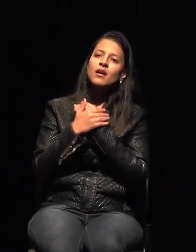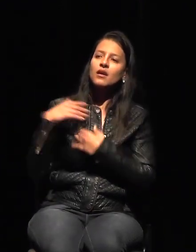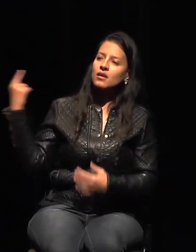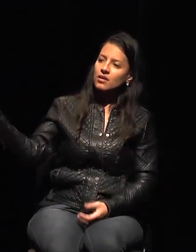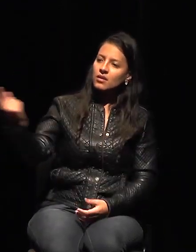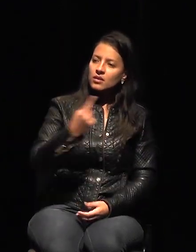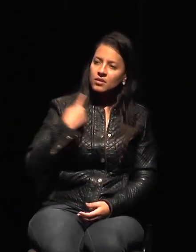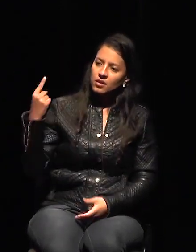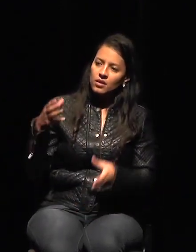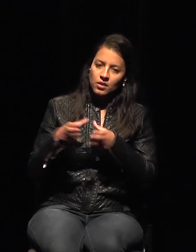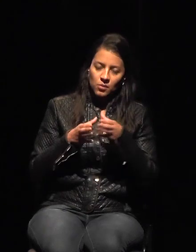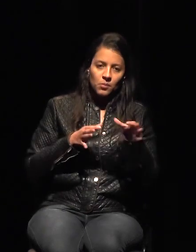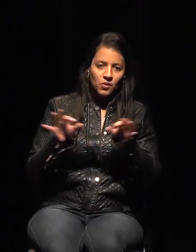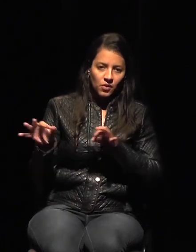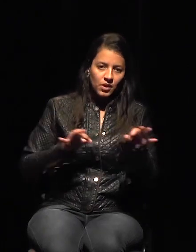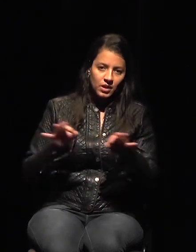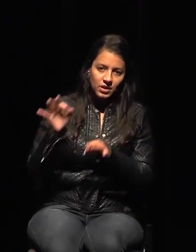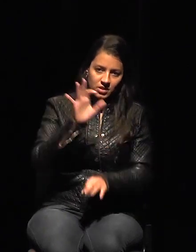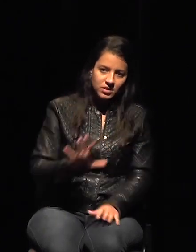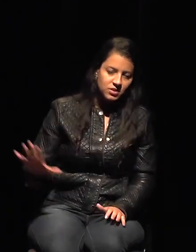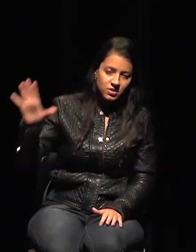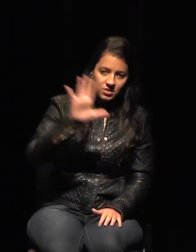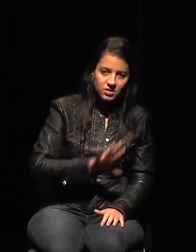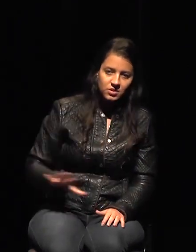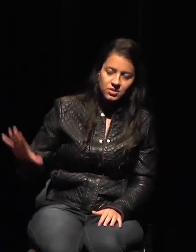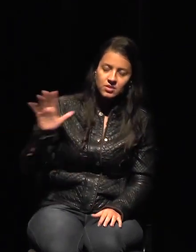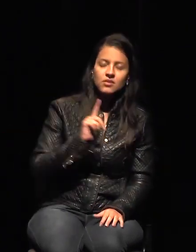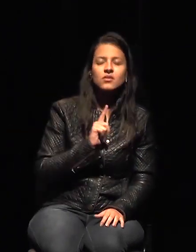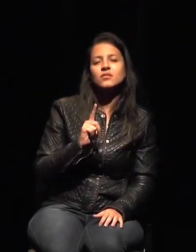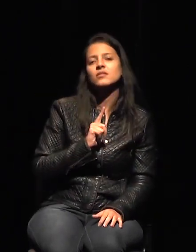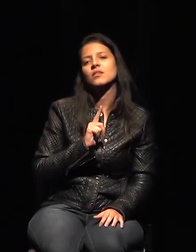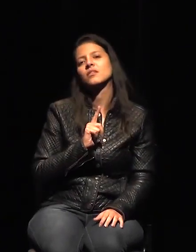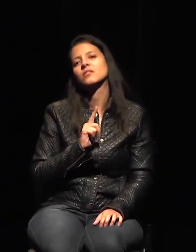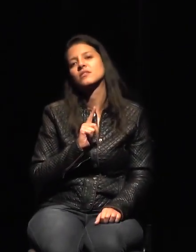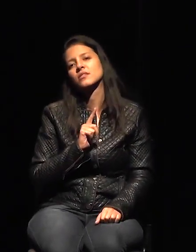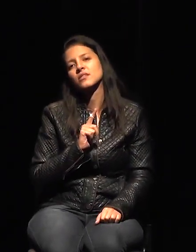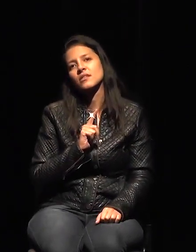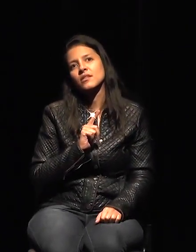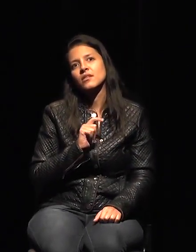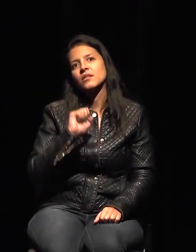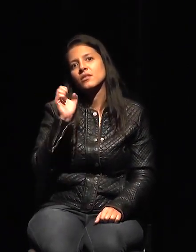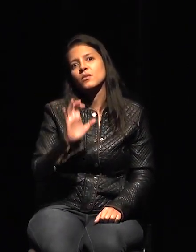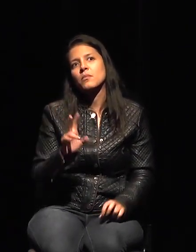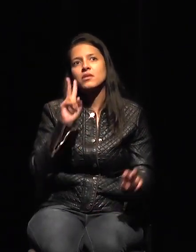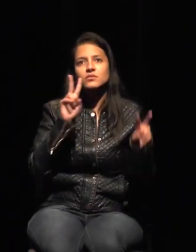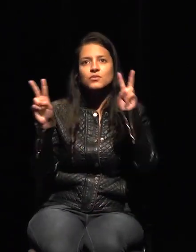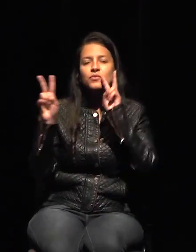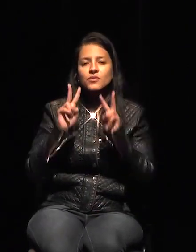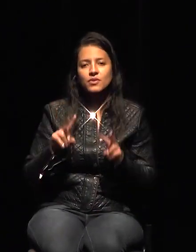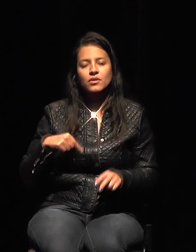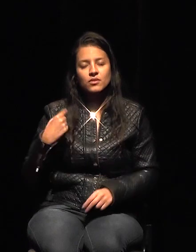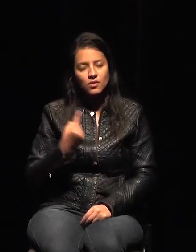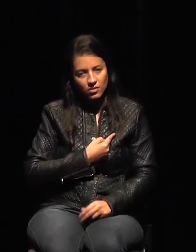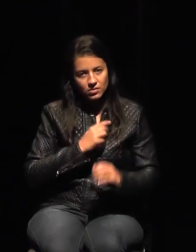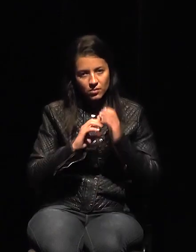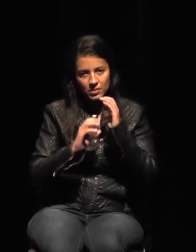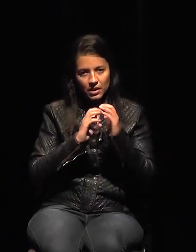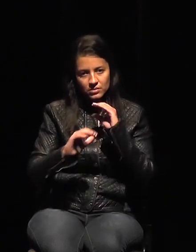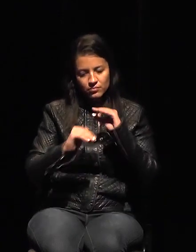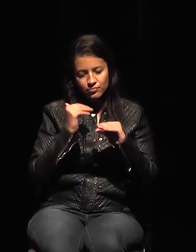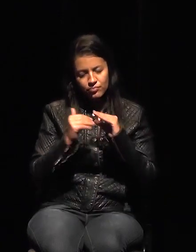podemos llegar a cualquier sector de la Secretaría Nacional de Ingresos. En cualquier situación,